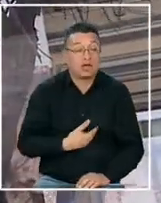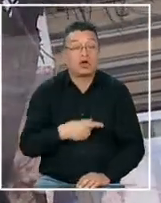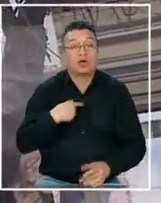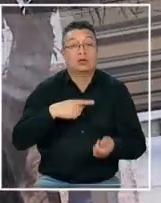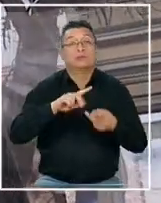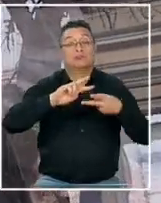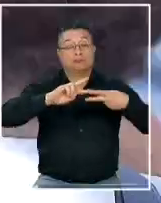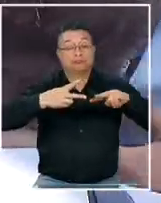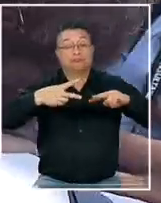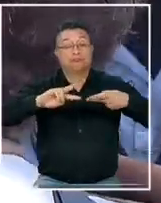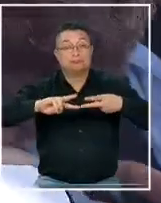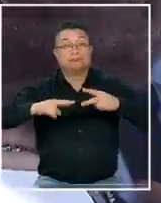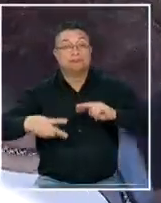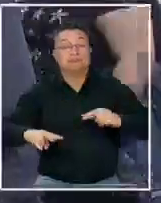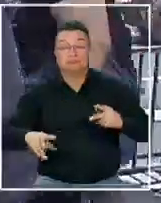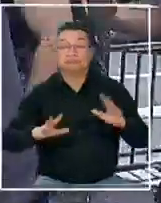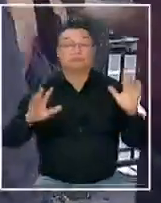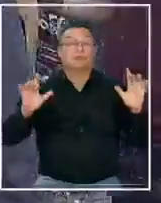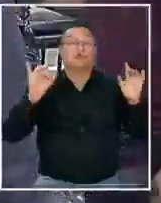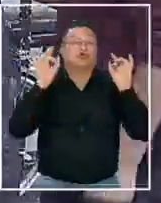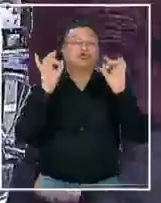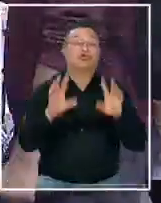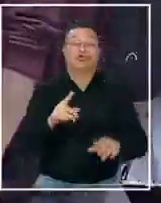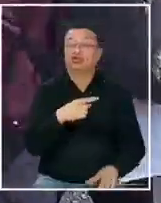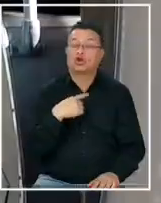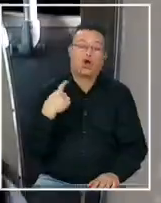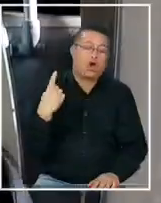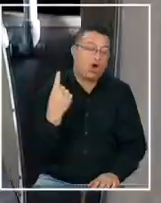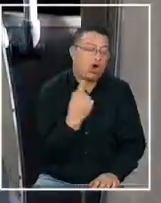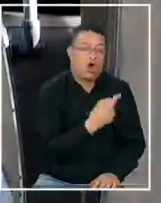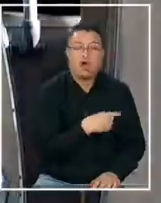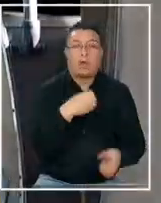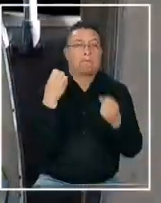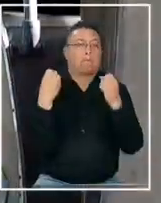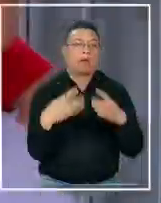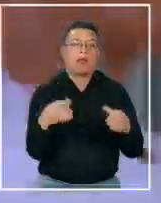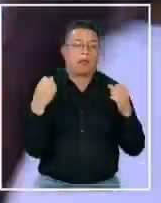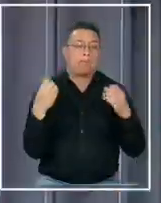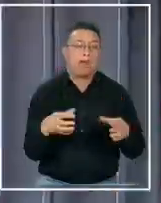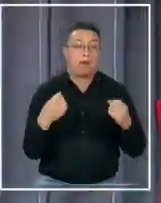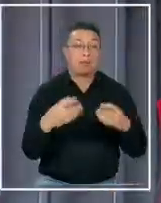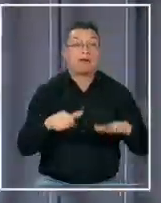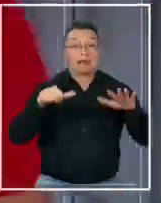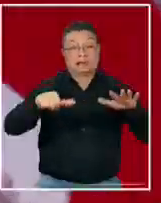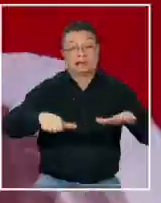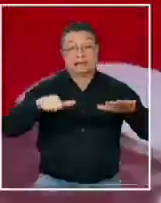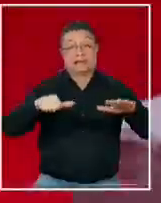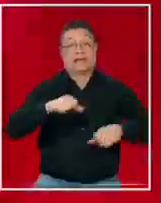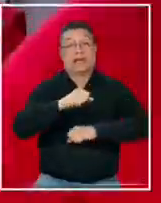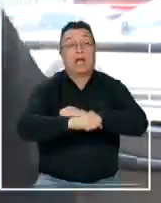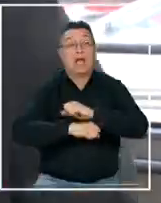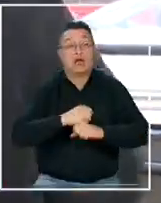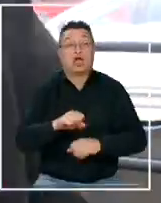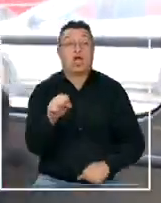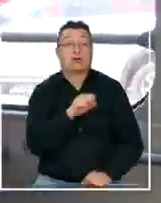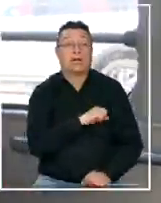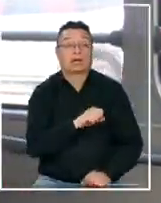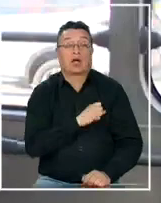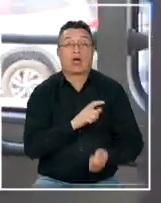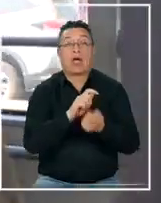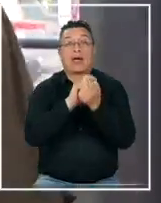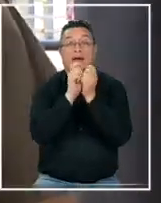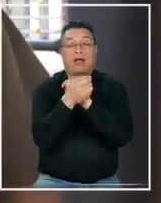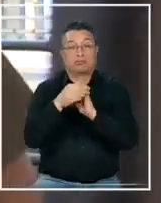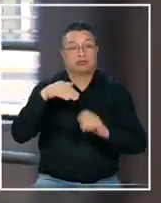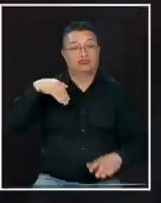alternancia en el poder en este ítem todo ha sido estéril ya van 16 años desde que Santiago cambió el